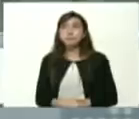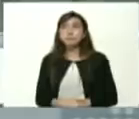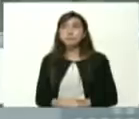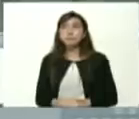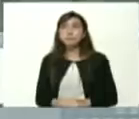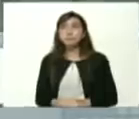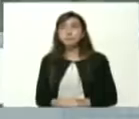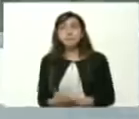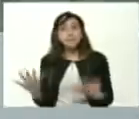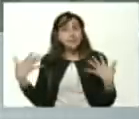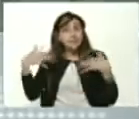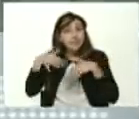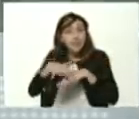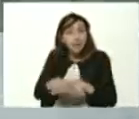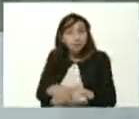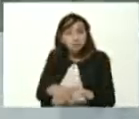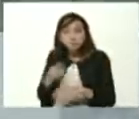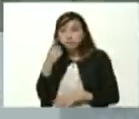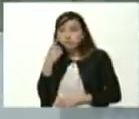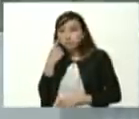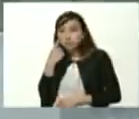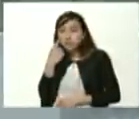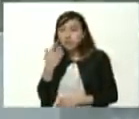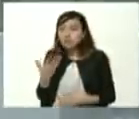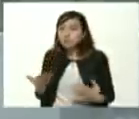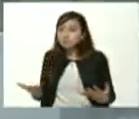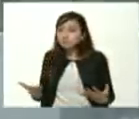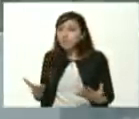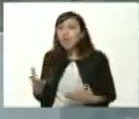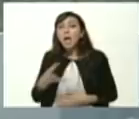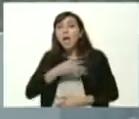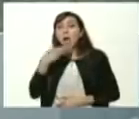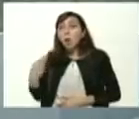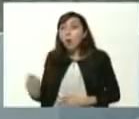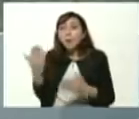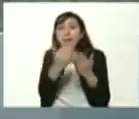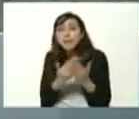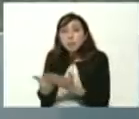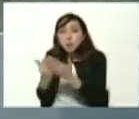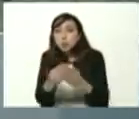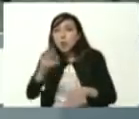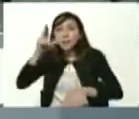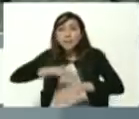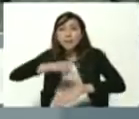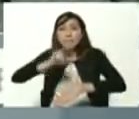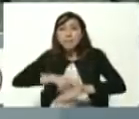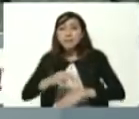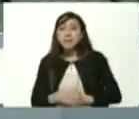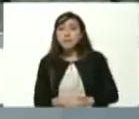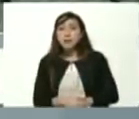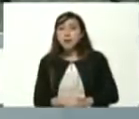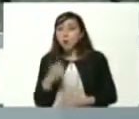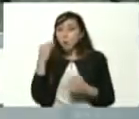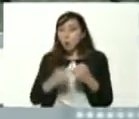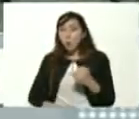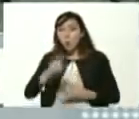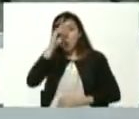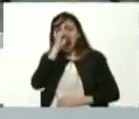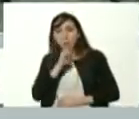integrados fíjense ustedes los estudiantes de medicina de los últimos años